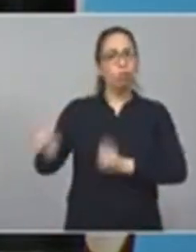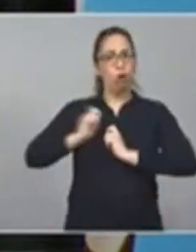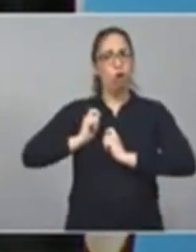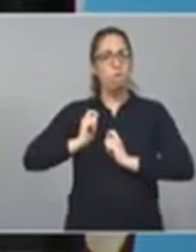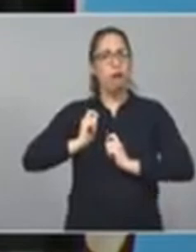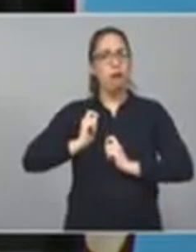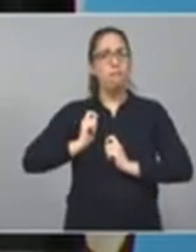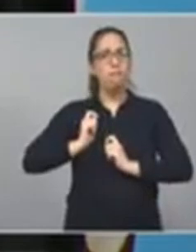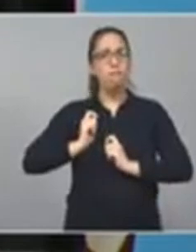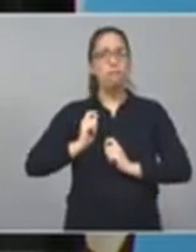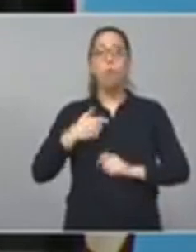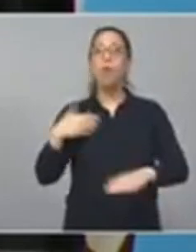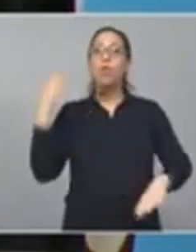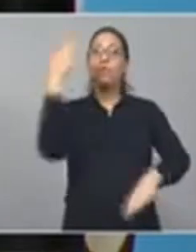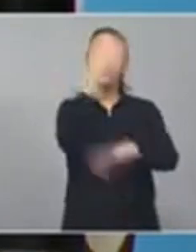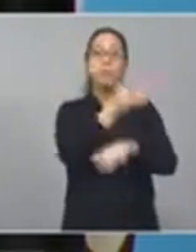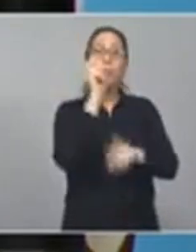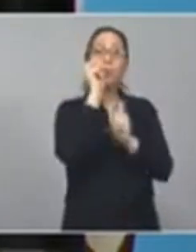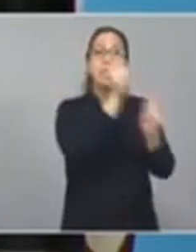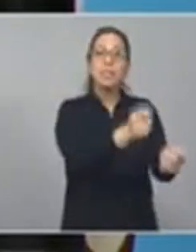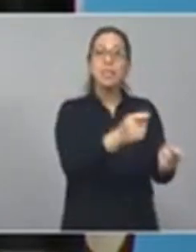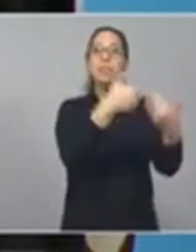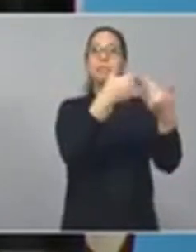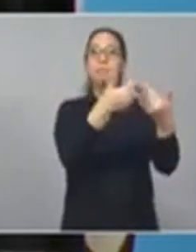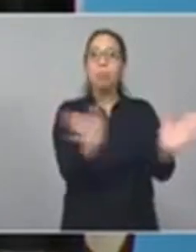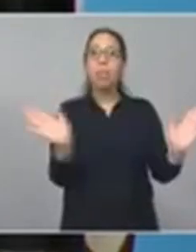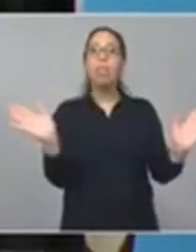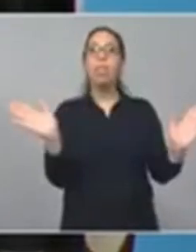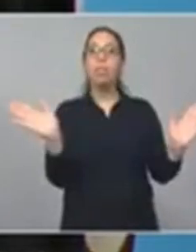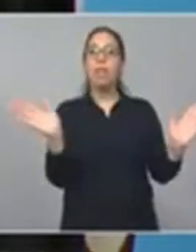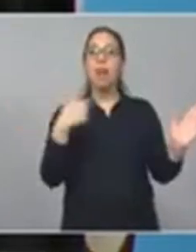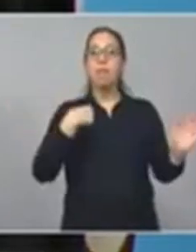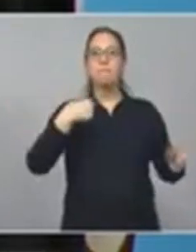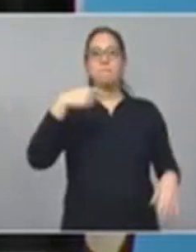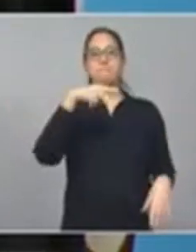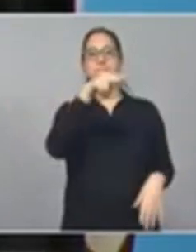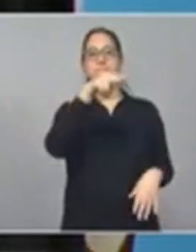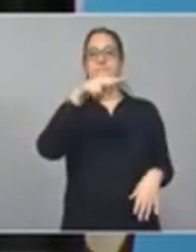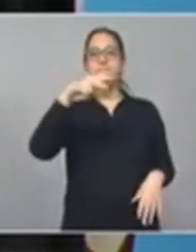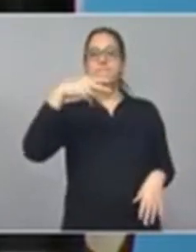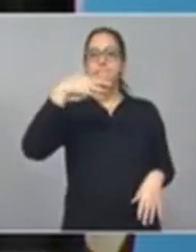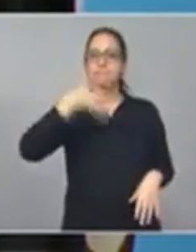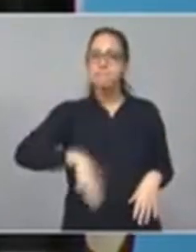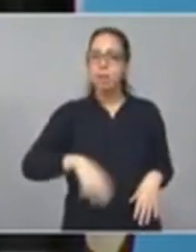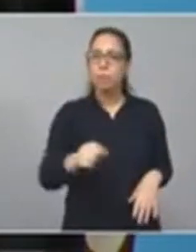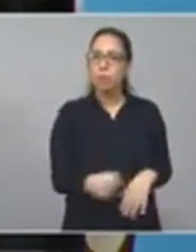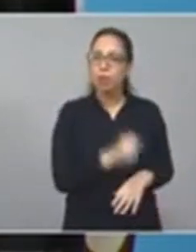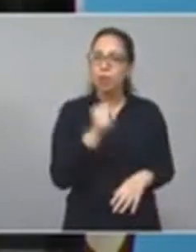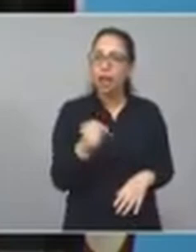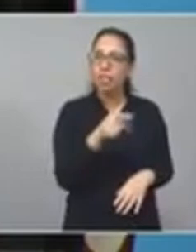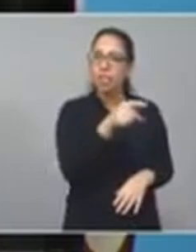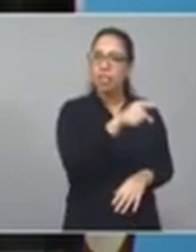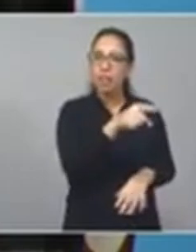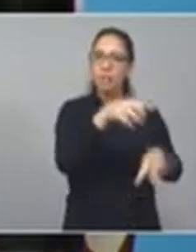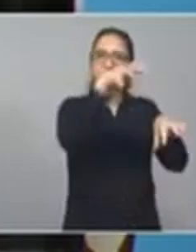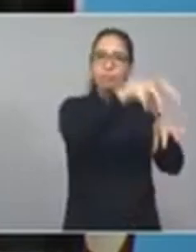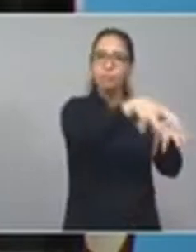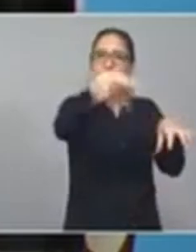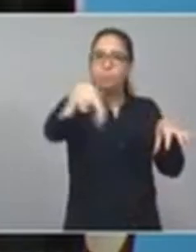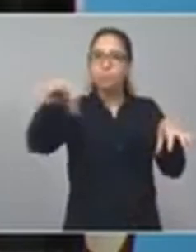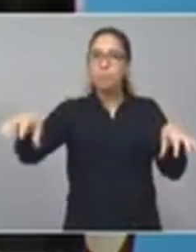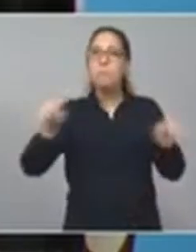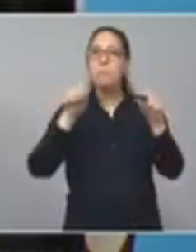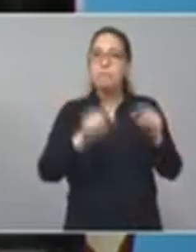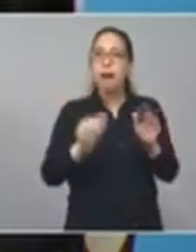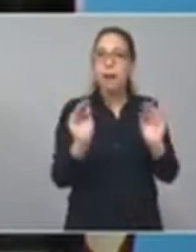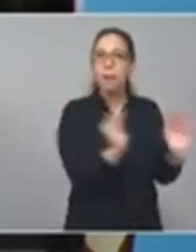inauguración, la verdad que comprendí la profundidad y la importancia que tiene. Esos centros para la